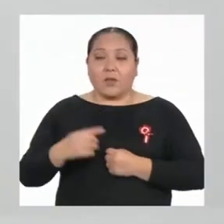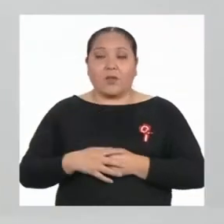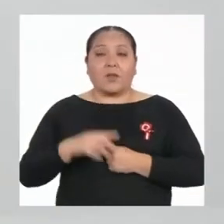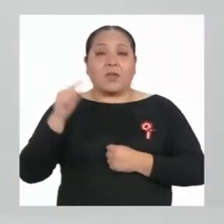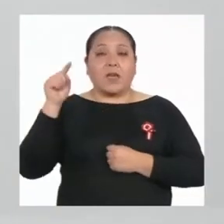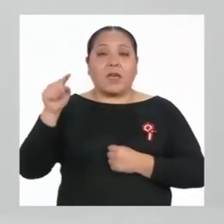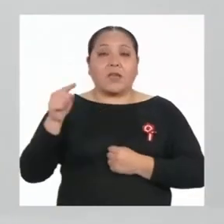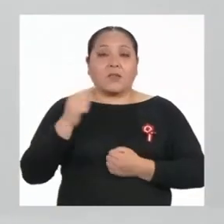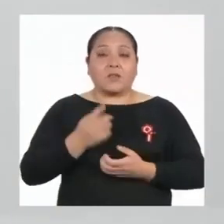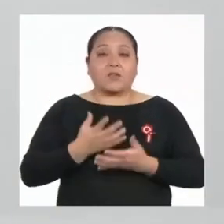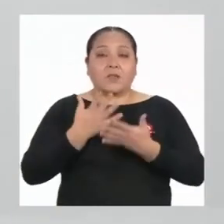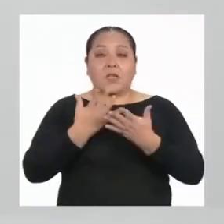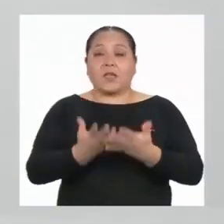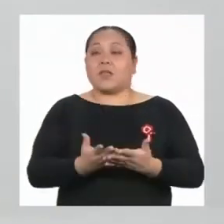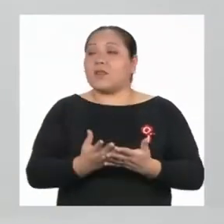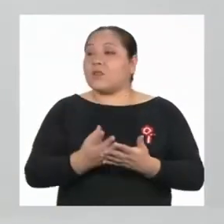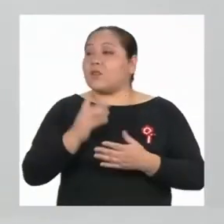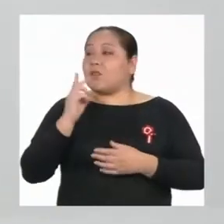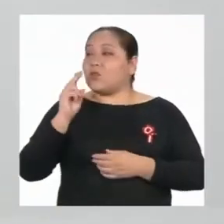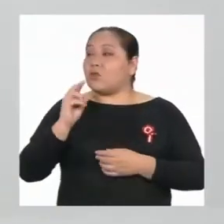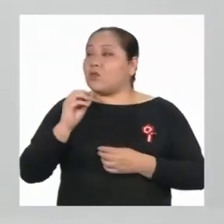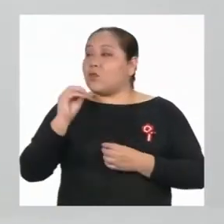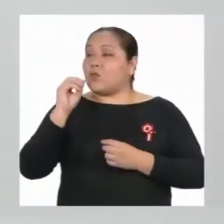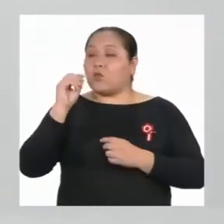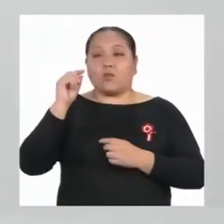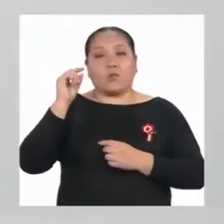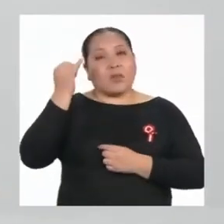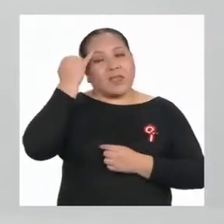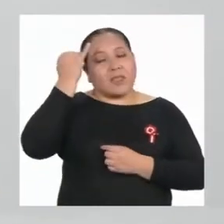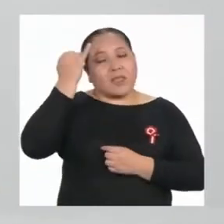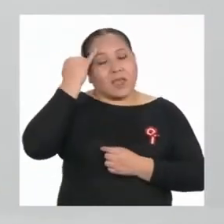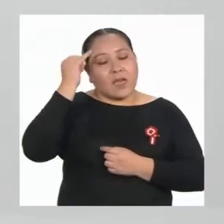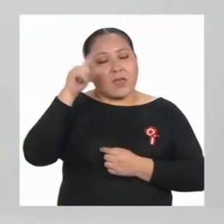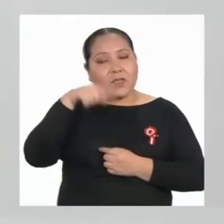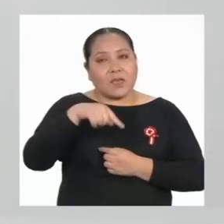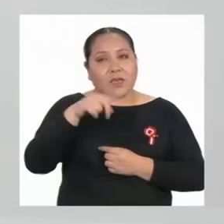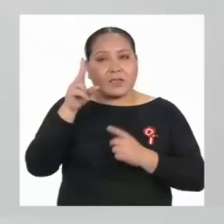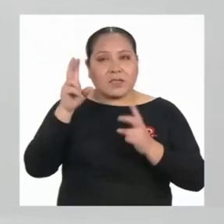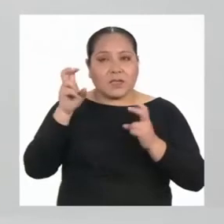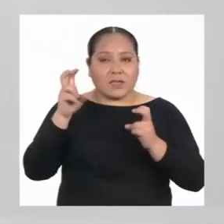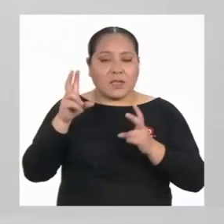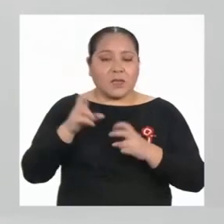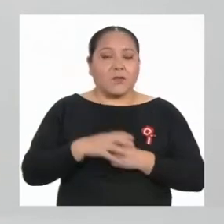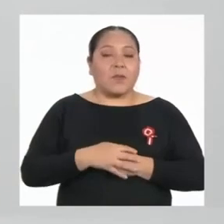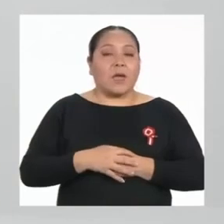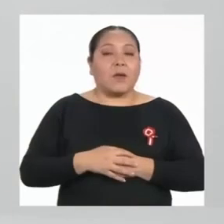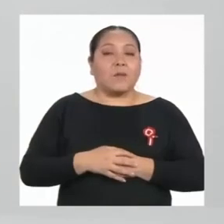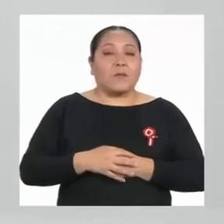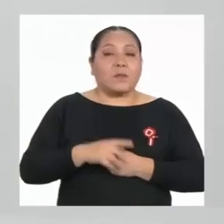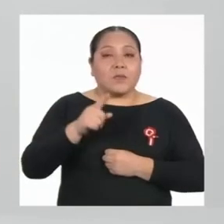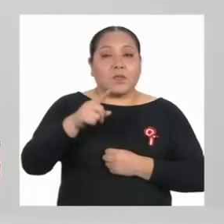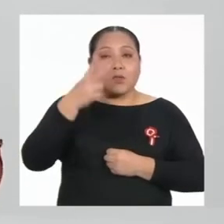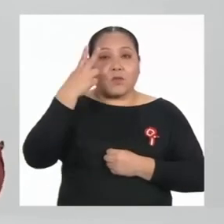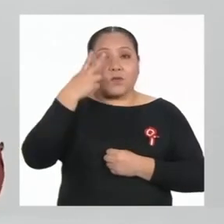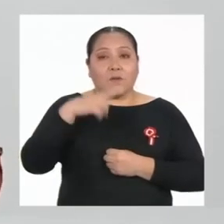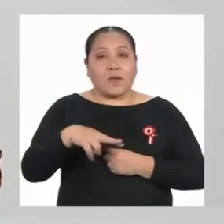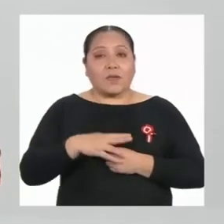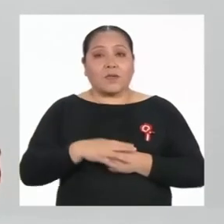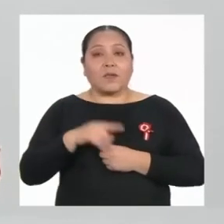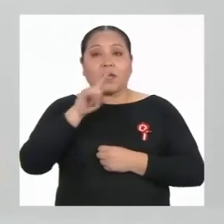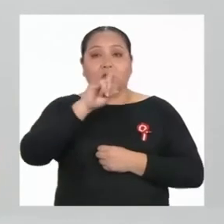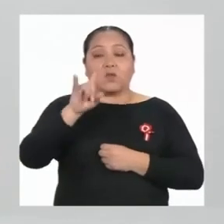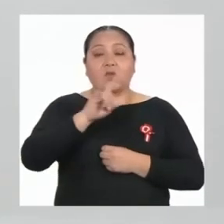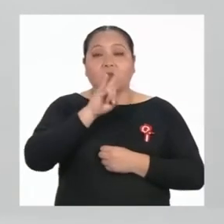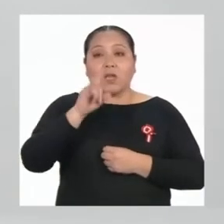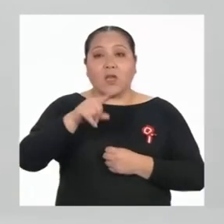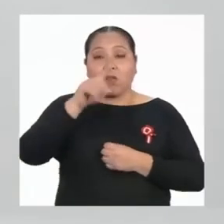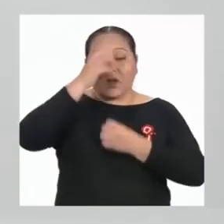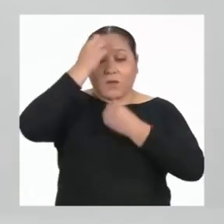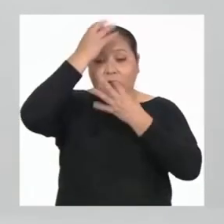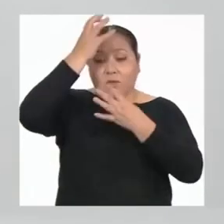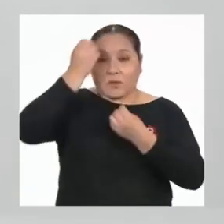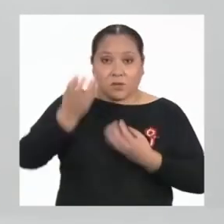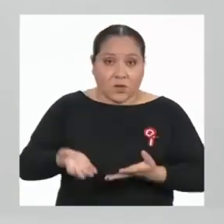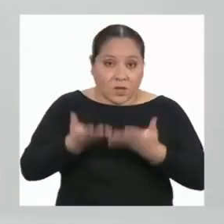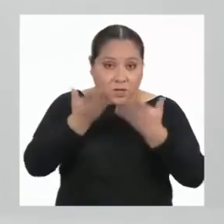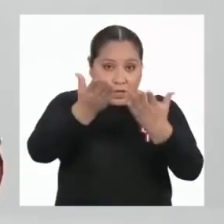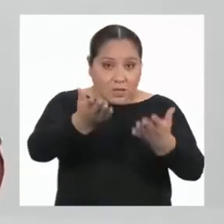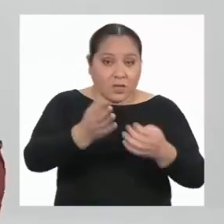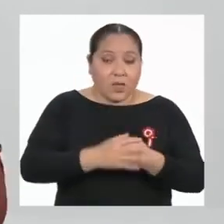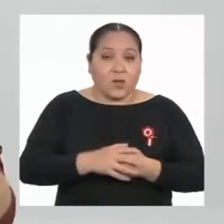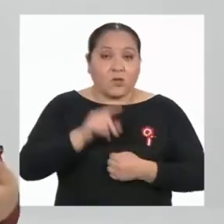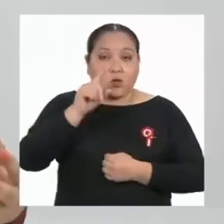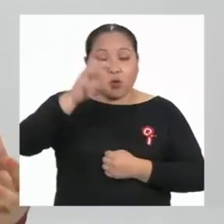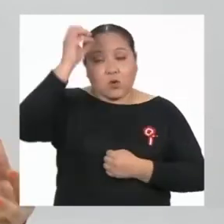valorar y dar tu punto de vista sobre el tema. Si te das cuenta, has usado la información que te han propuesto,